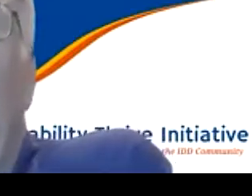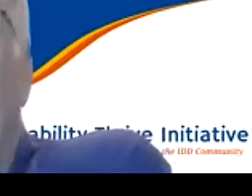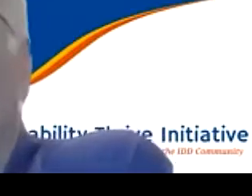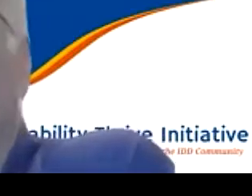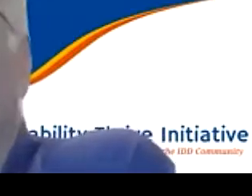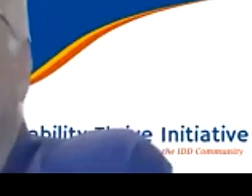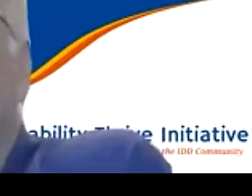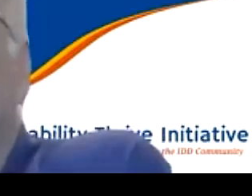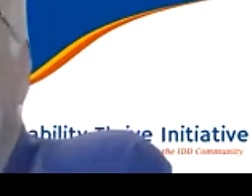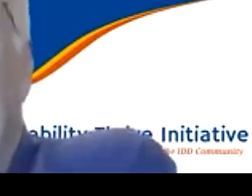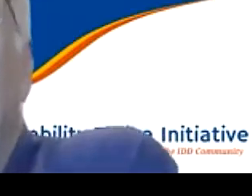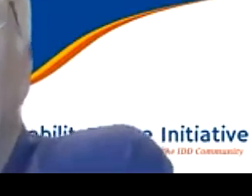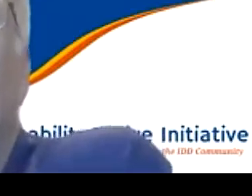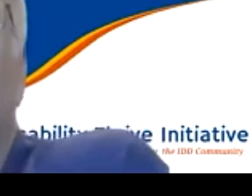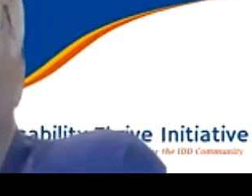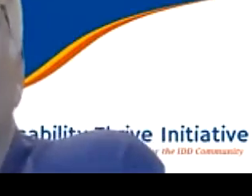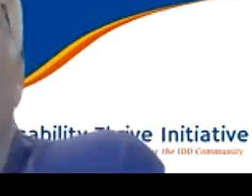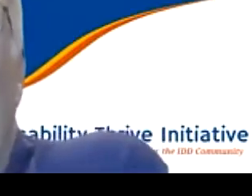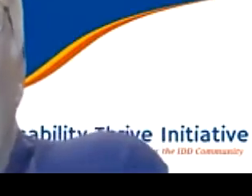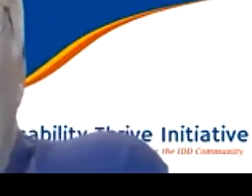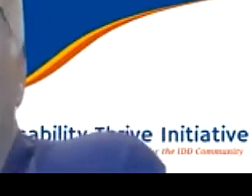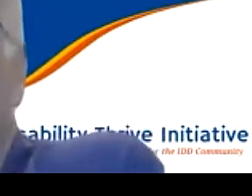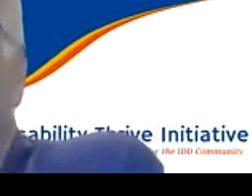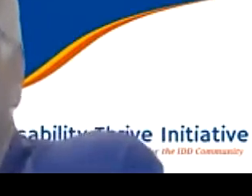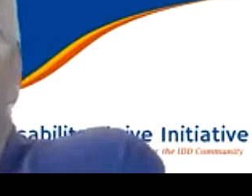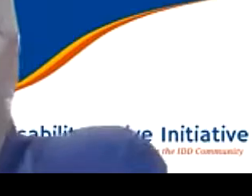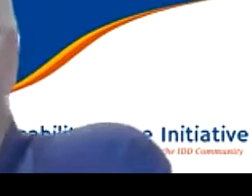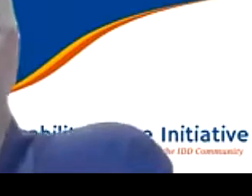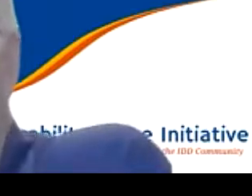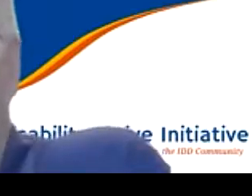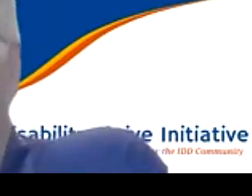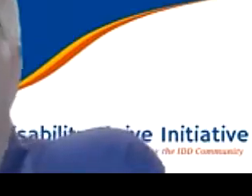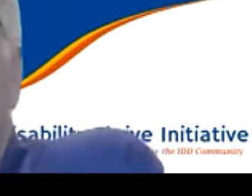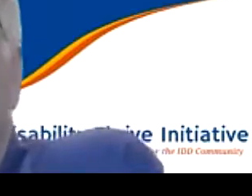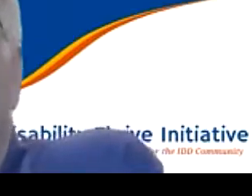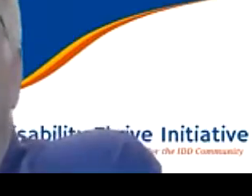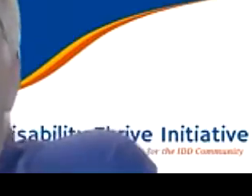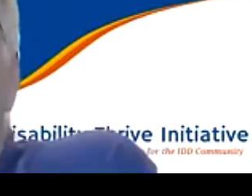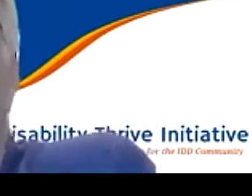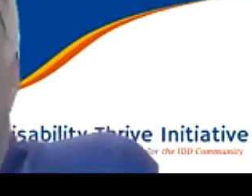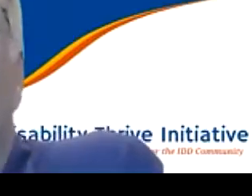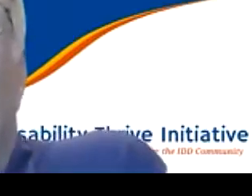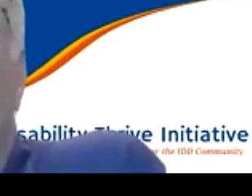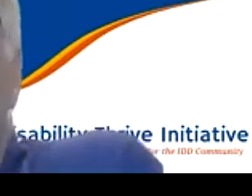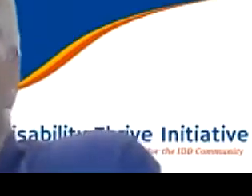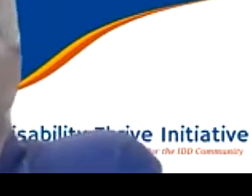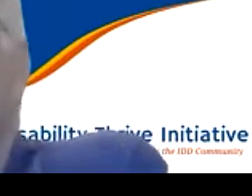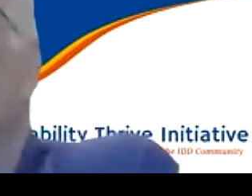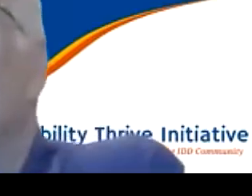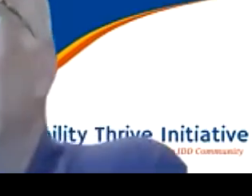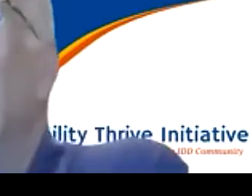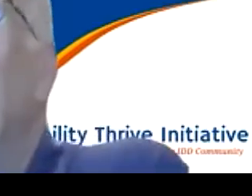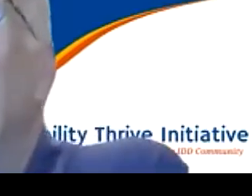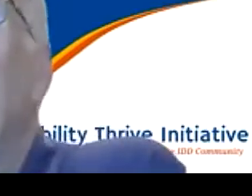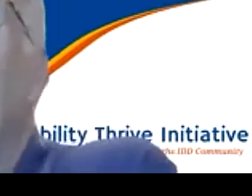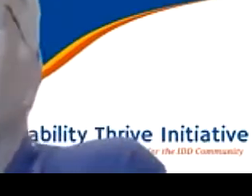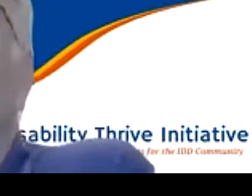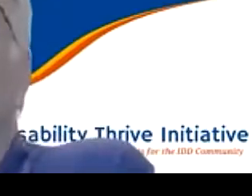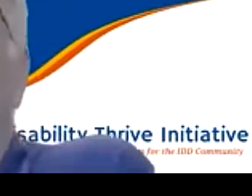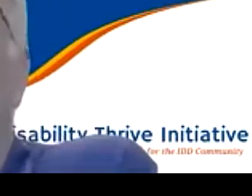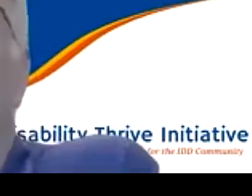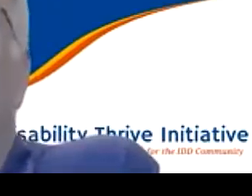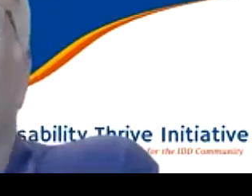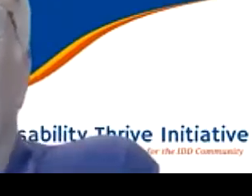participantes y presentadores. Pues tuvimos unas 50 preguntas que entraron en el chat. Vamos a tratar de responder a las cuales se pueda. Pero quiero